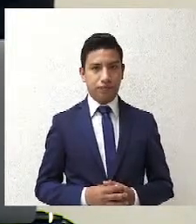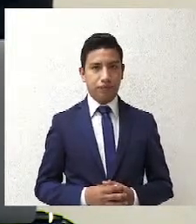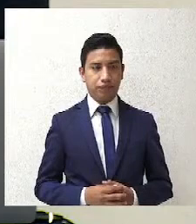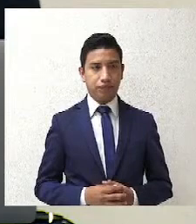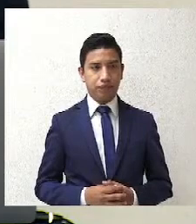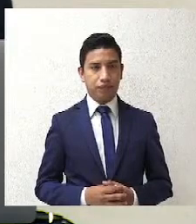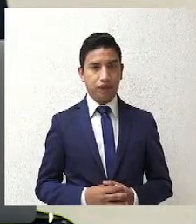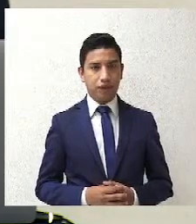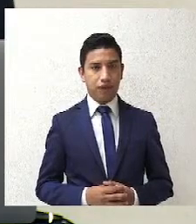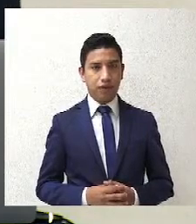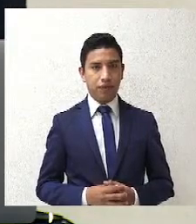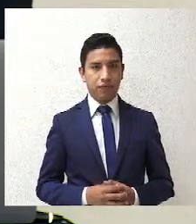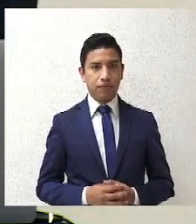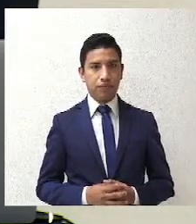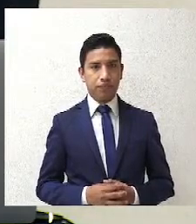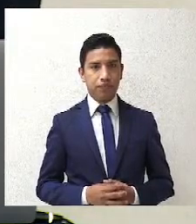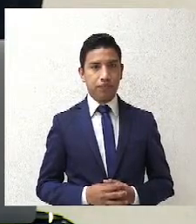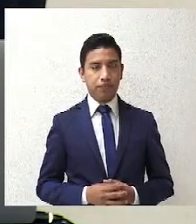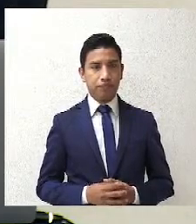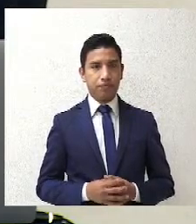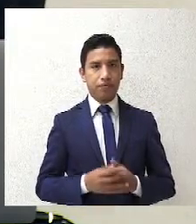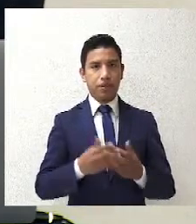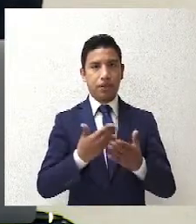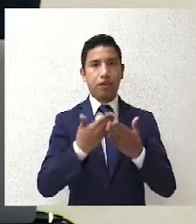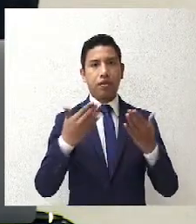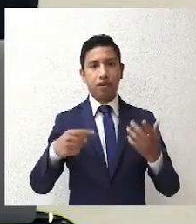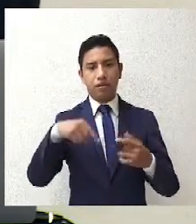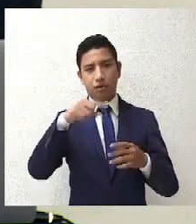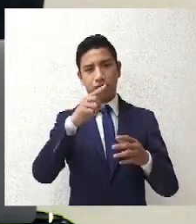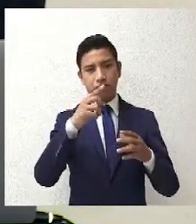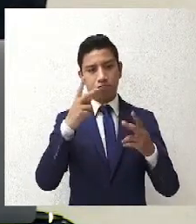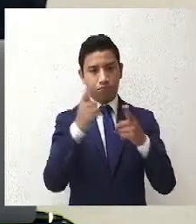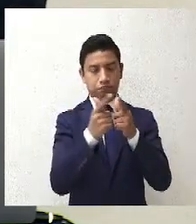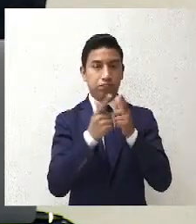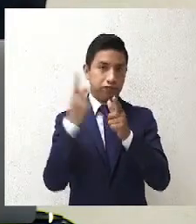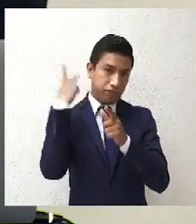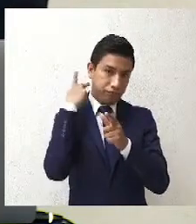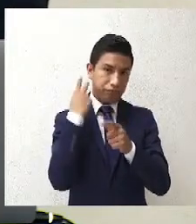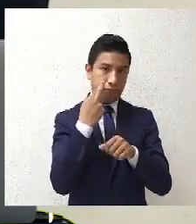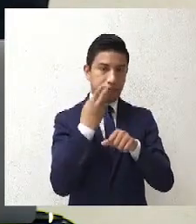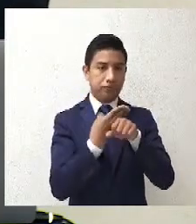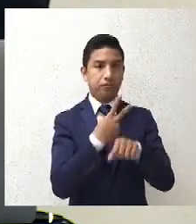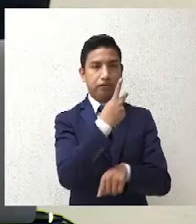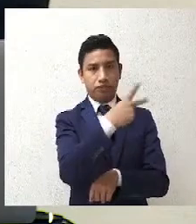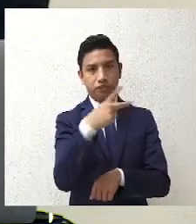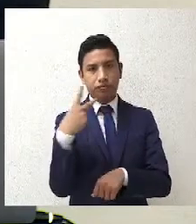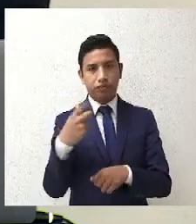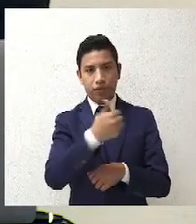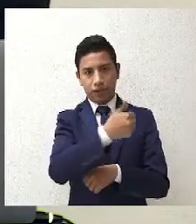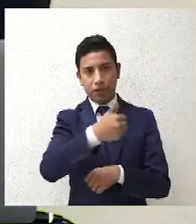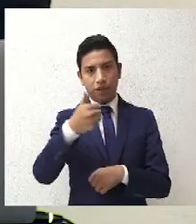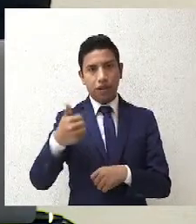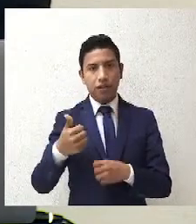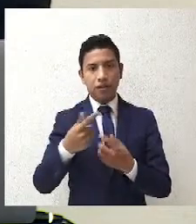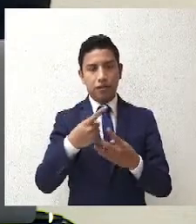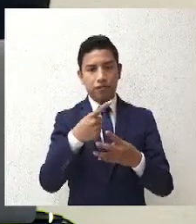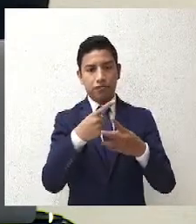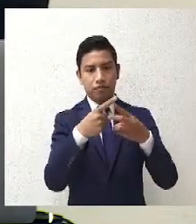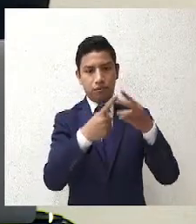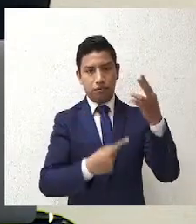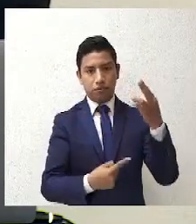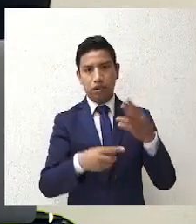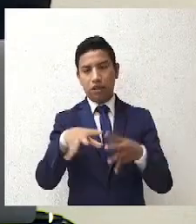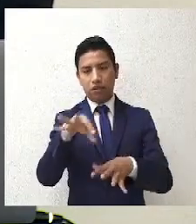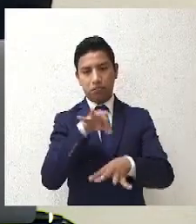la obligación de los partidos hasta donde se llegó fue, tienes que nombrar tres mujeres